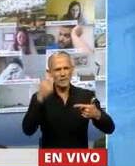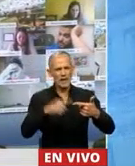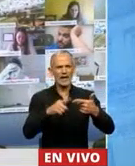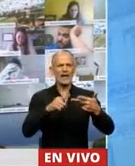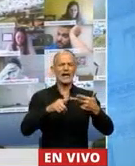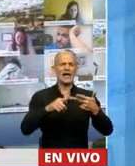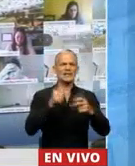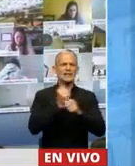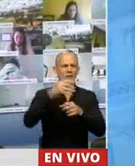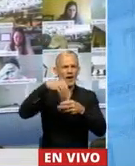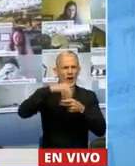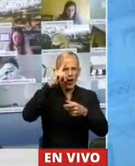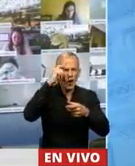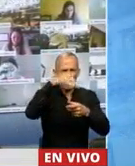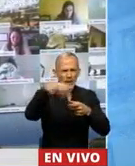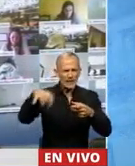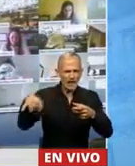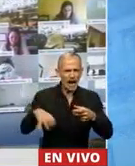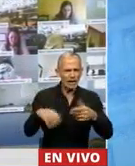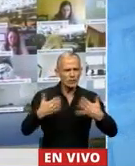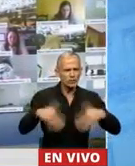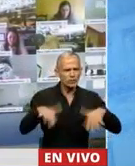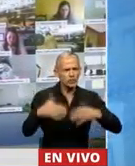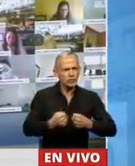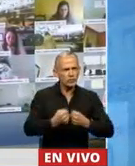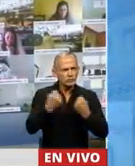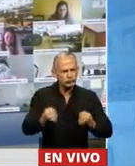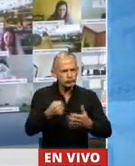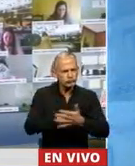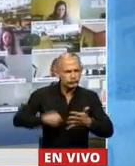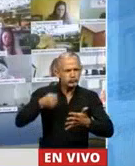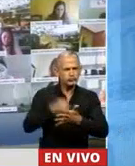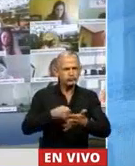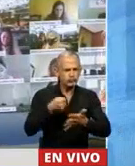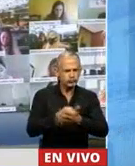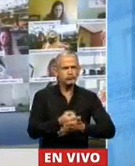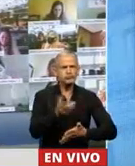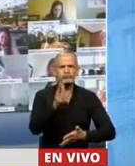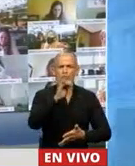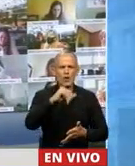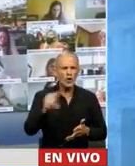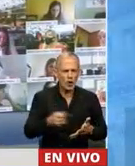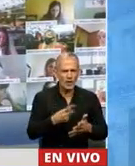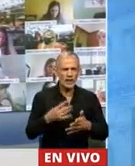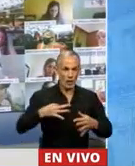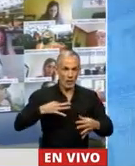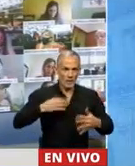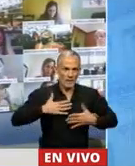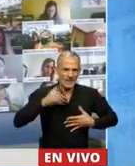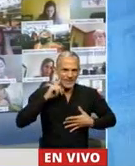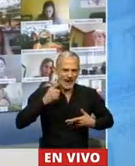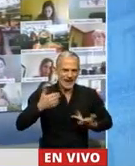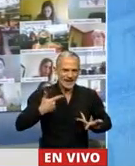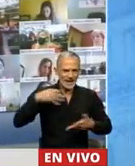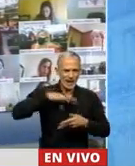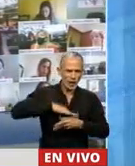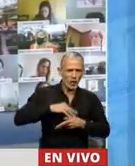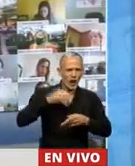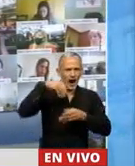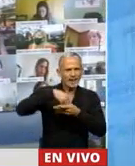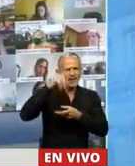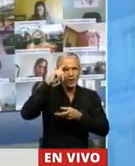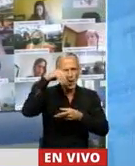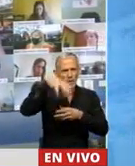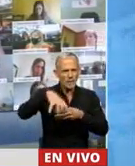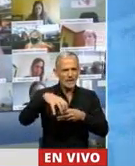trabajadores de la salud que en forma incansable luchan cuerpo a cuerpo con la vida suya adentro de un hospital